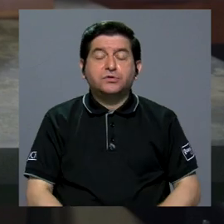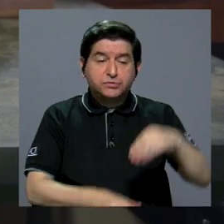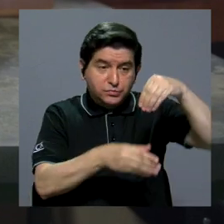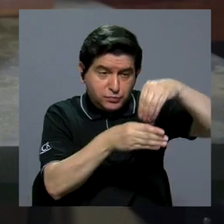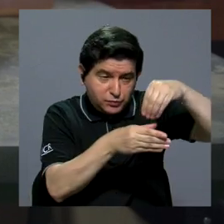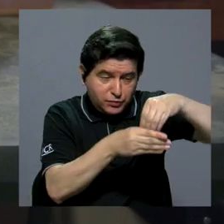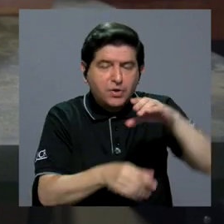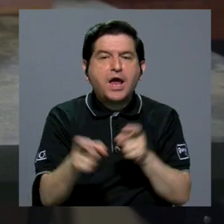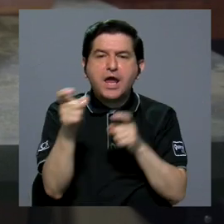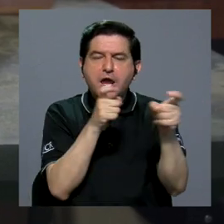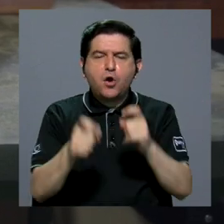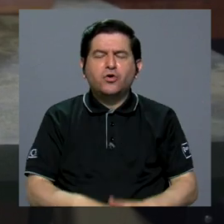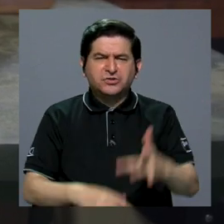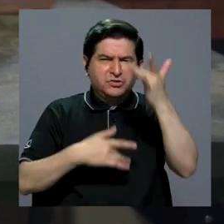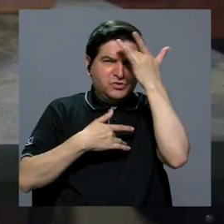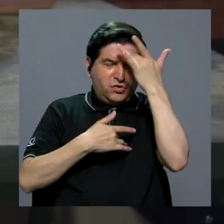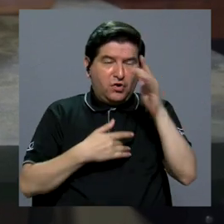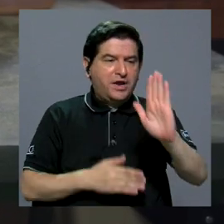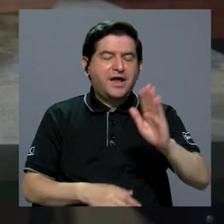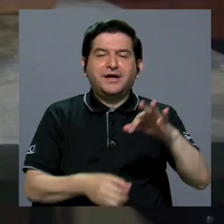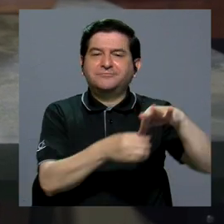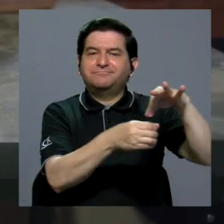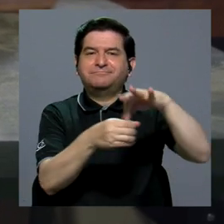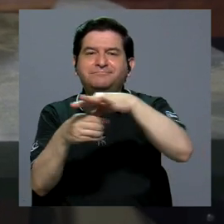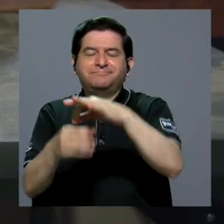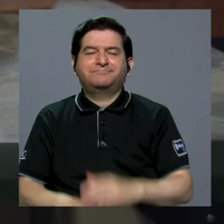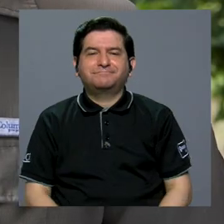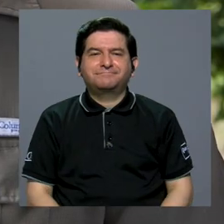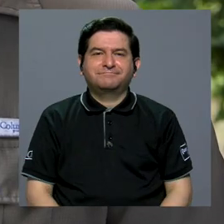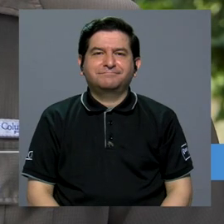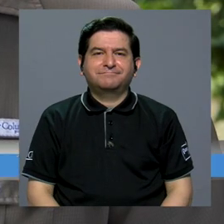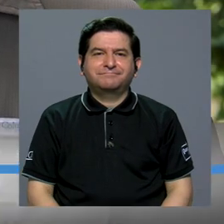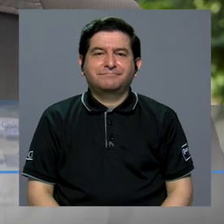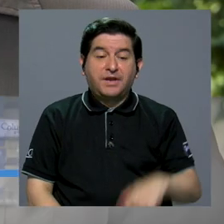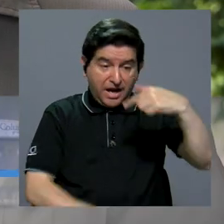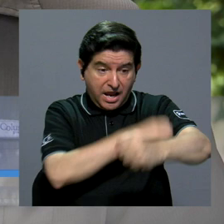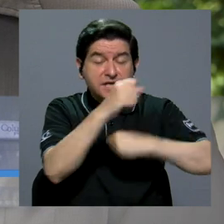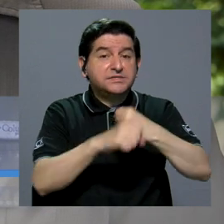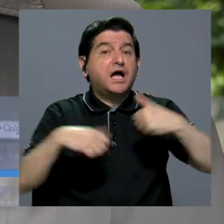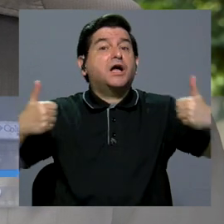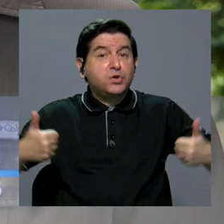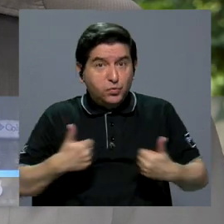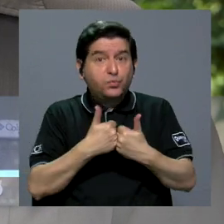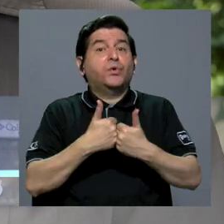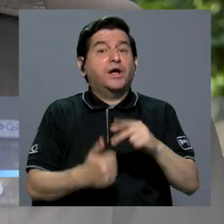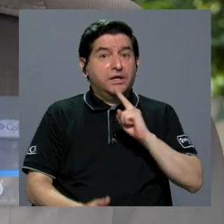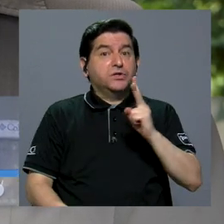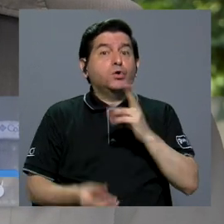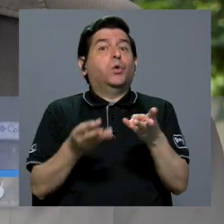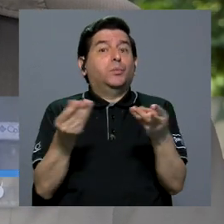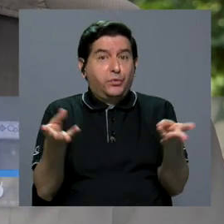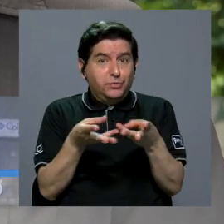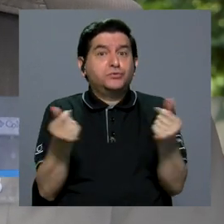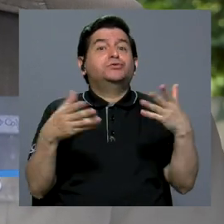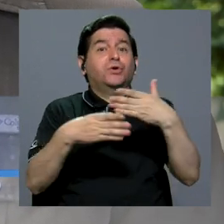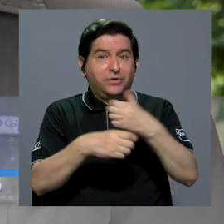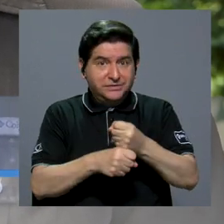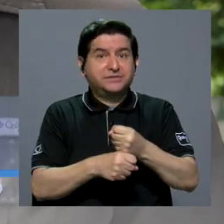nutrición y control de plagas en sus cultivos. Este año fue todo un reto, sinceramente, producir.